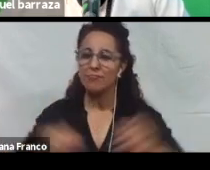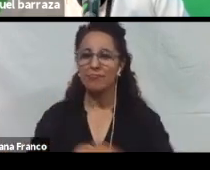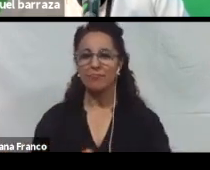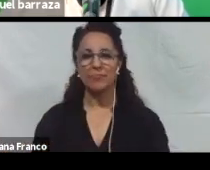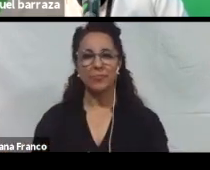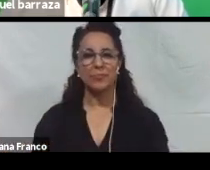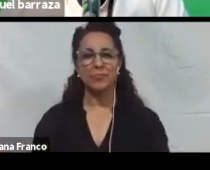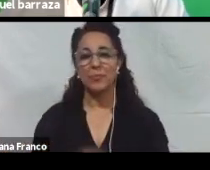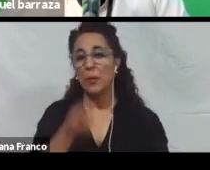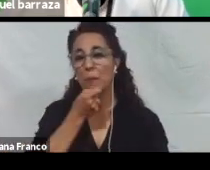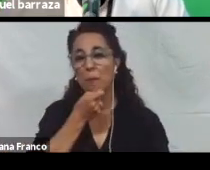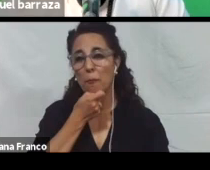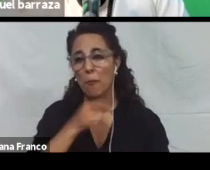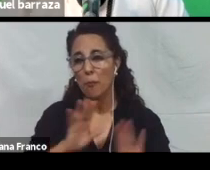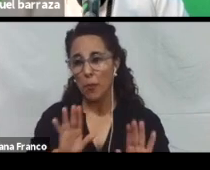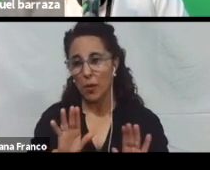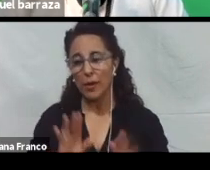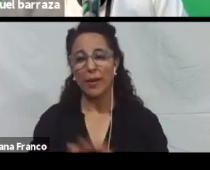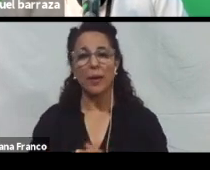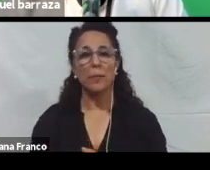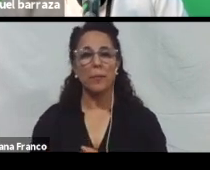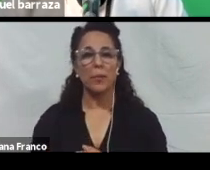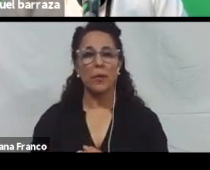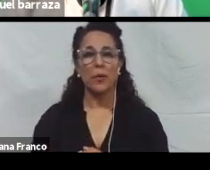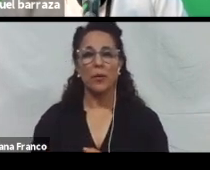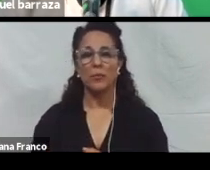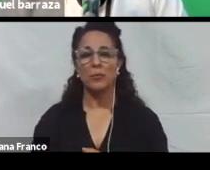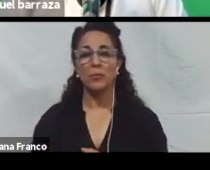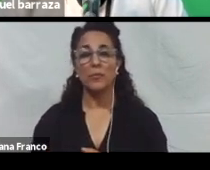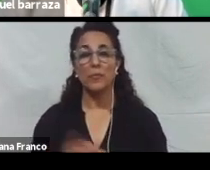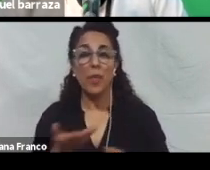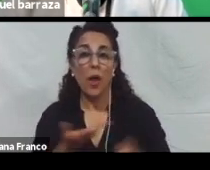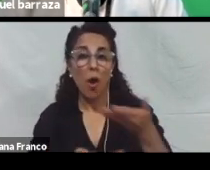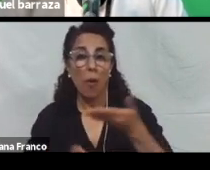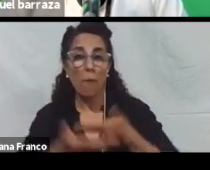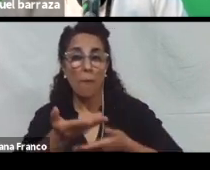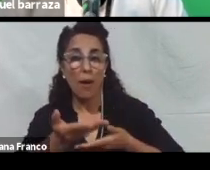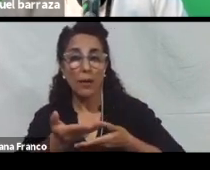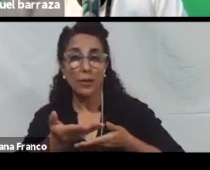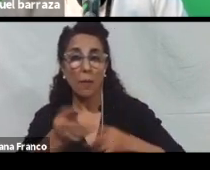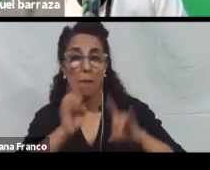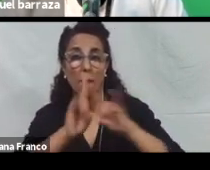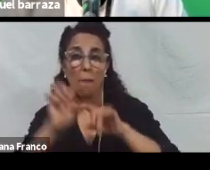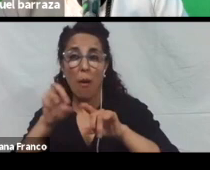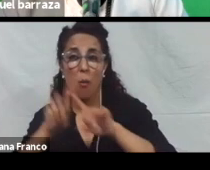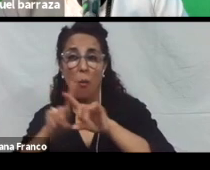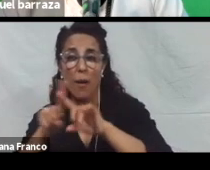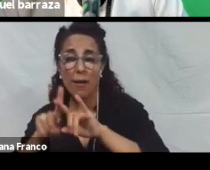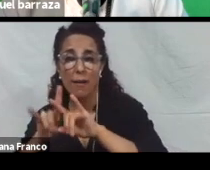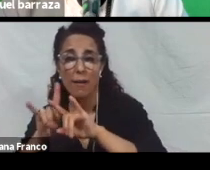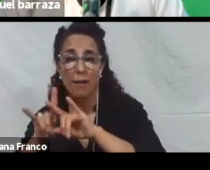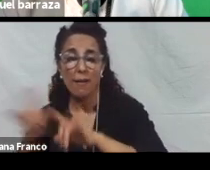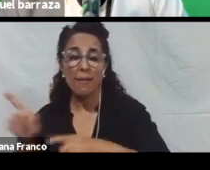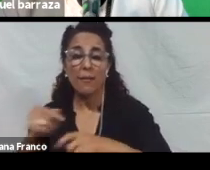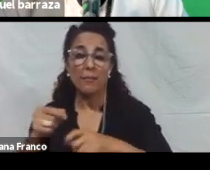Por ejemplo. Si nosotros compartimos un PowerPoint y tiene una imagen. Que tenga una descripción. Pero